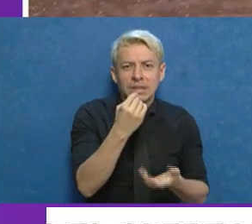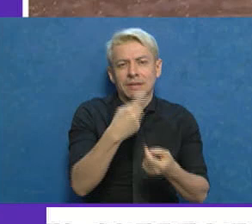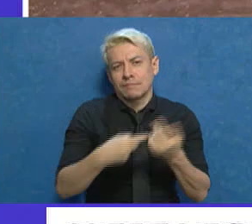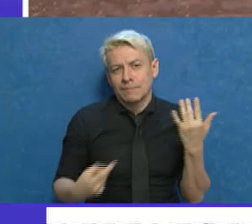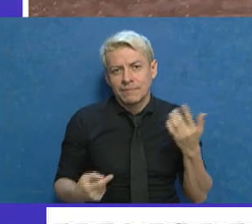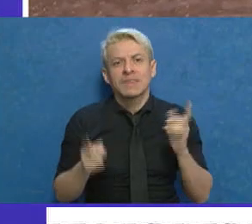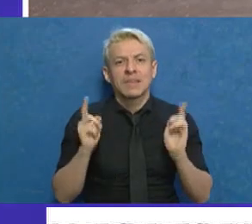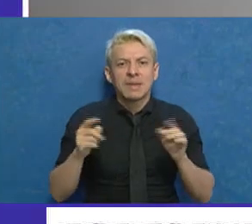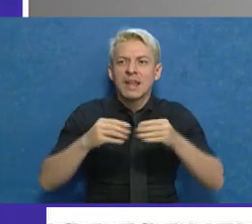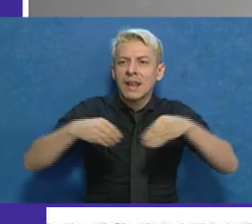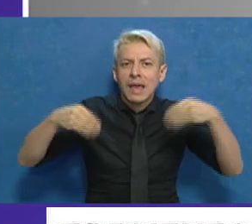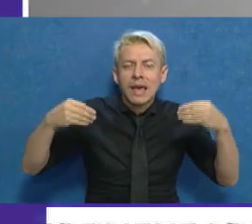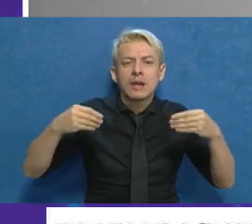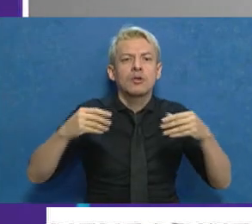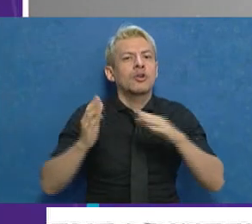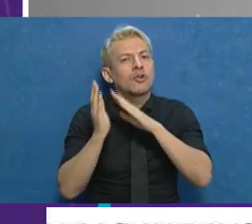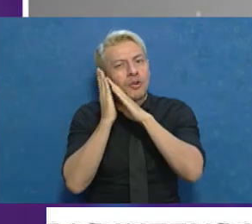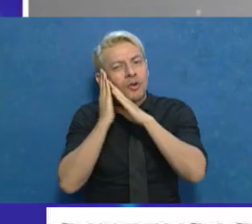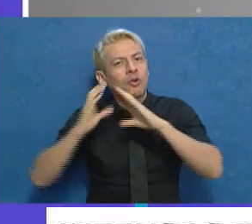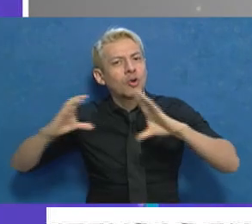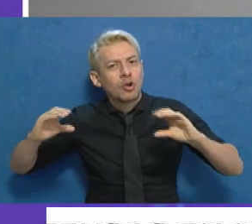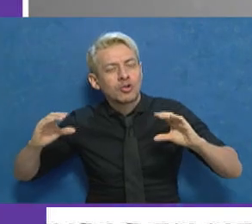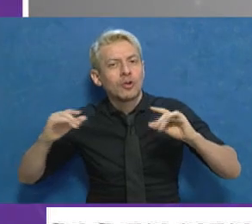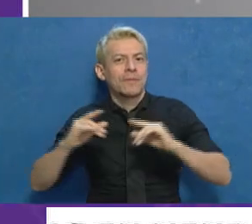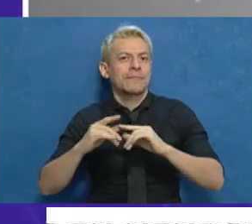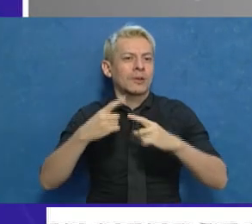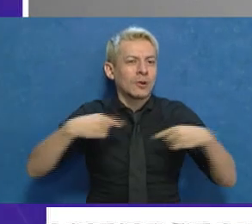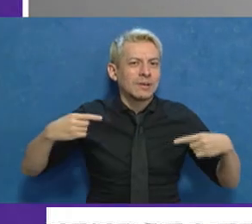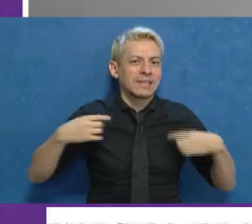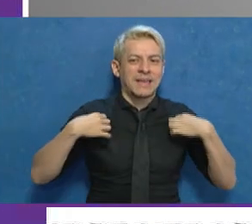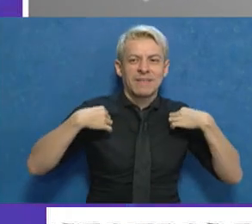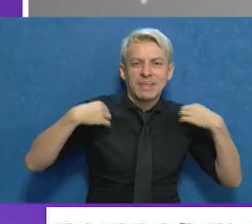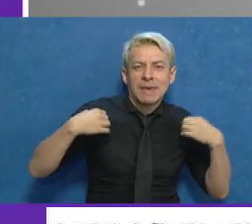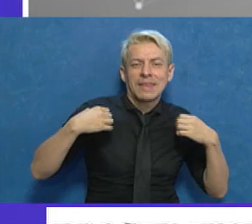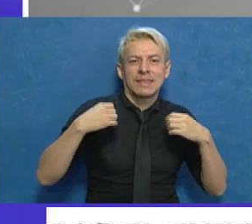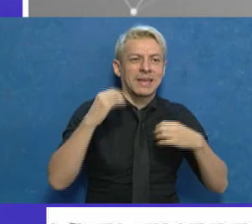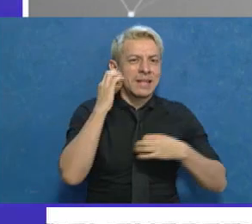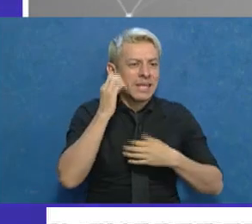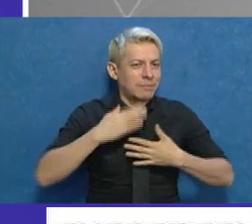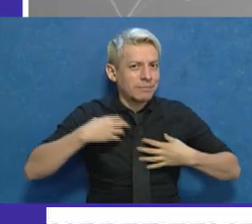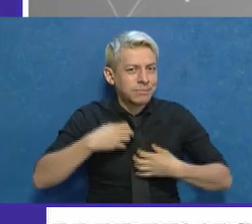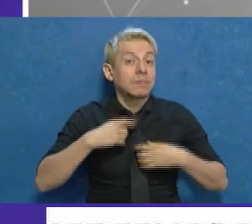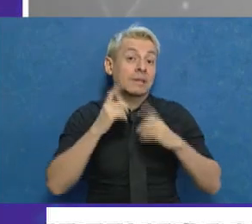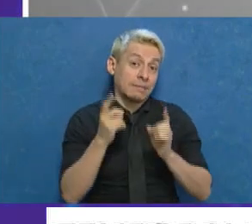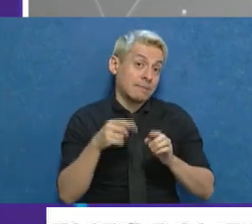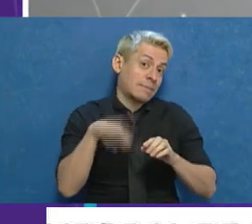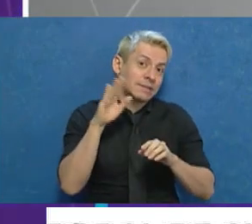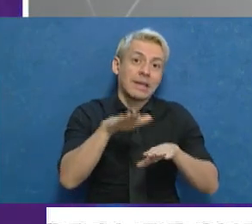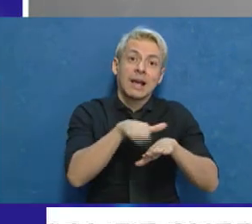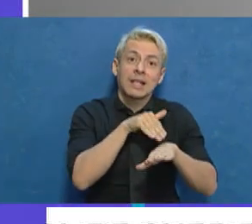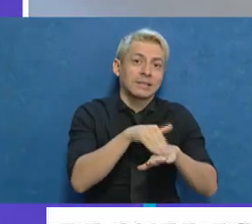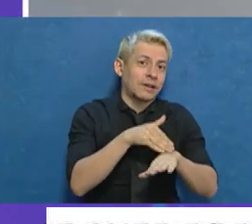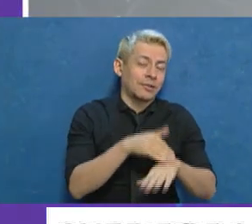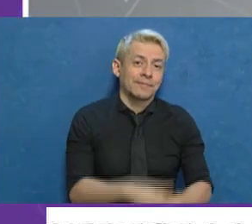además de nylon, colchones, elementos de higiene, vestimenta y por sobre todas las cosas, calzado, que era lo que más